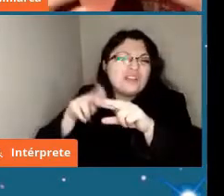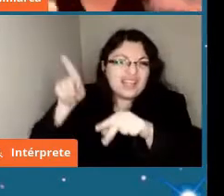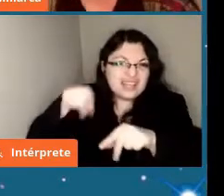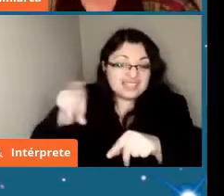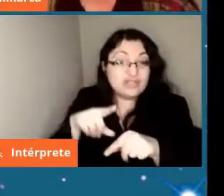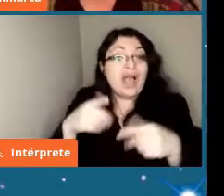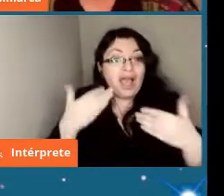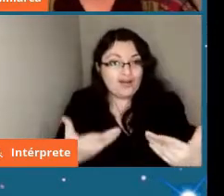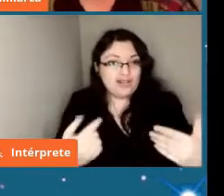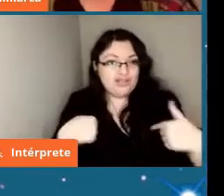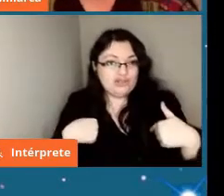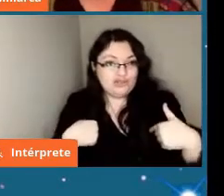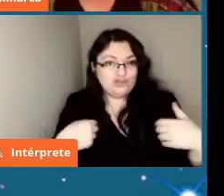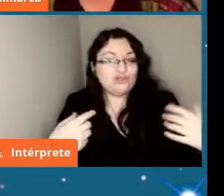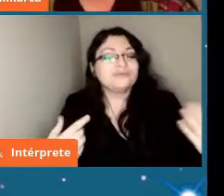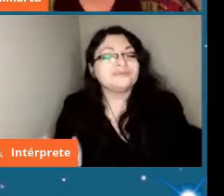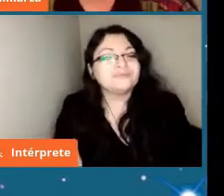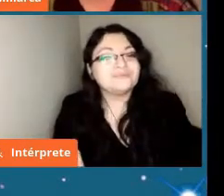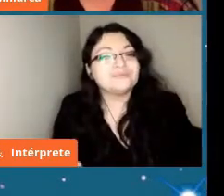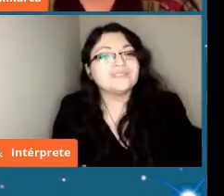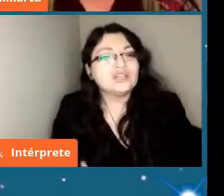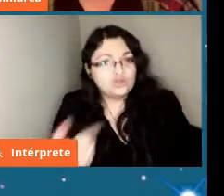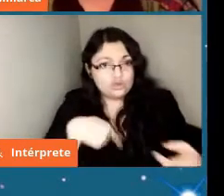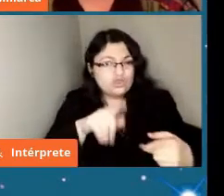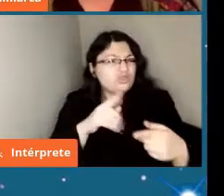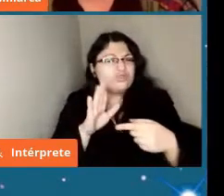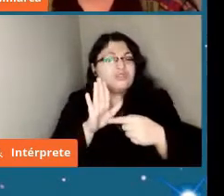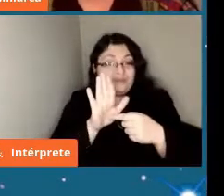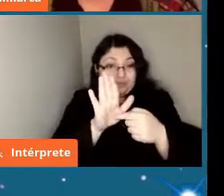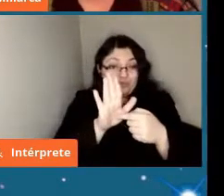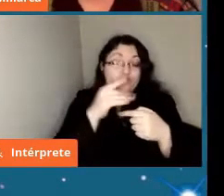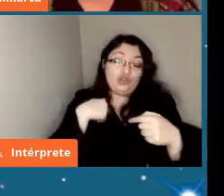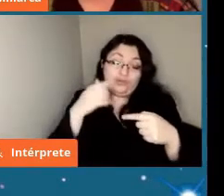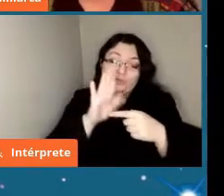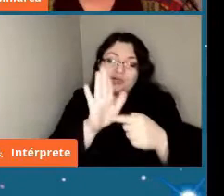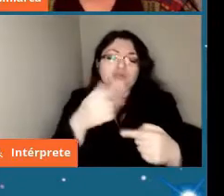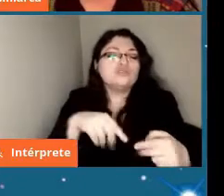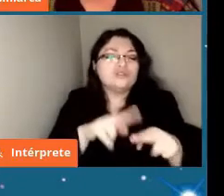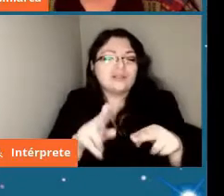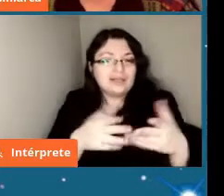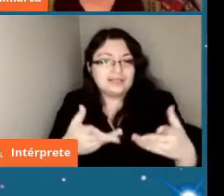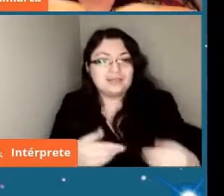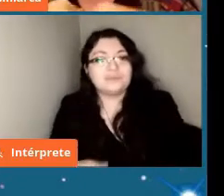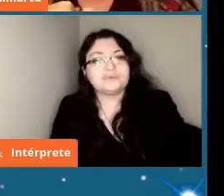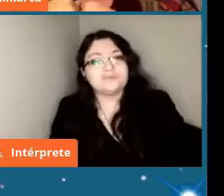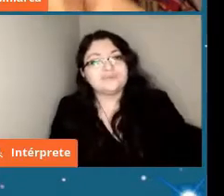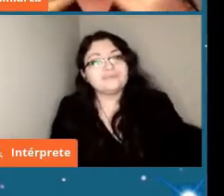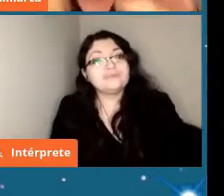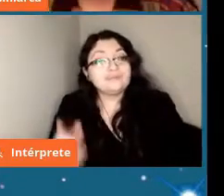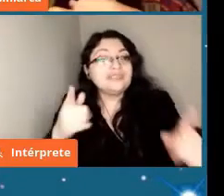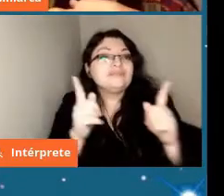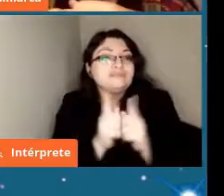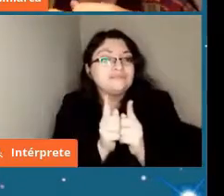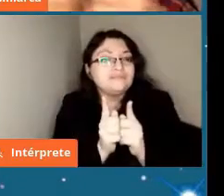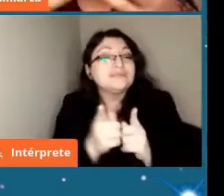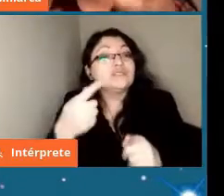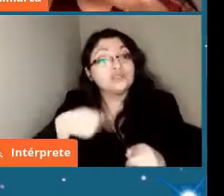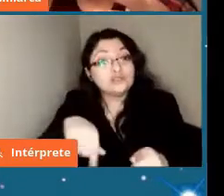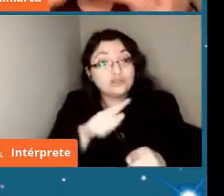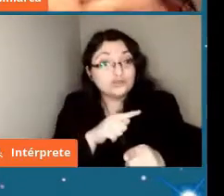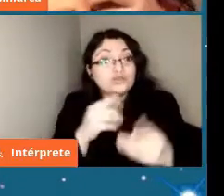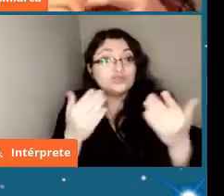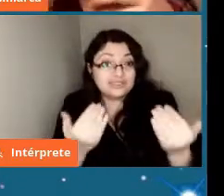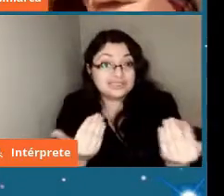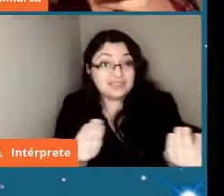les quiero mostrar entonces qué es lo que hacemos los geólogos entonces en términos simples nosotros necesitamos